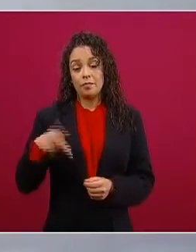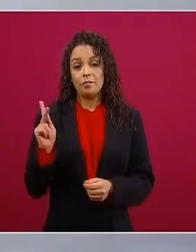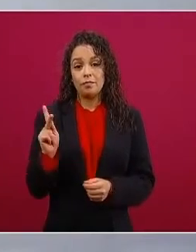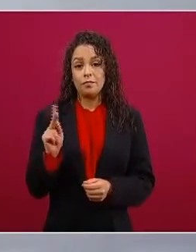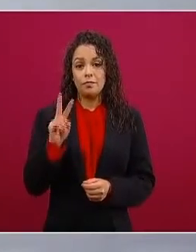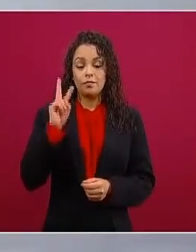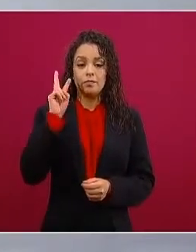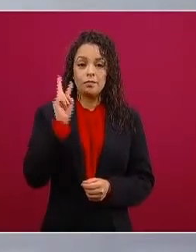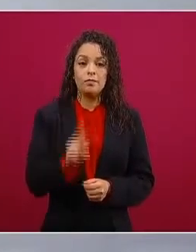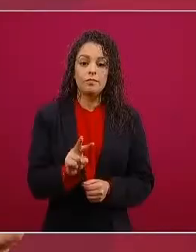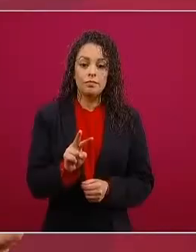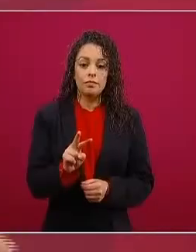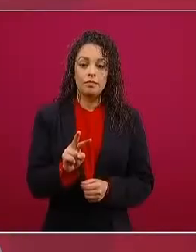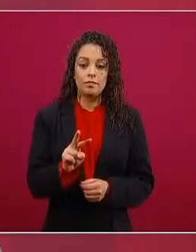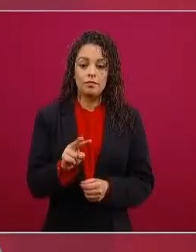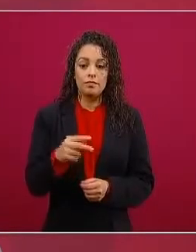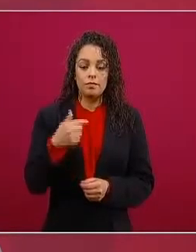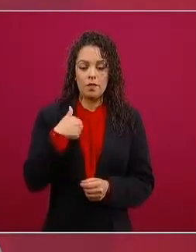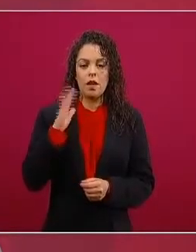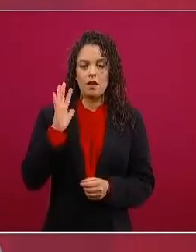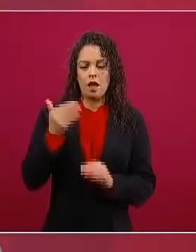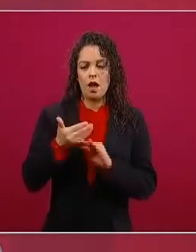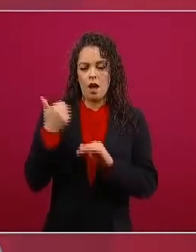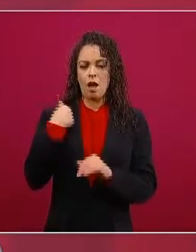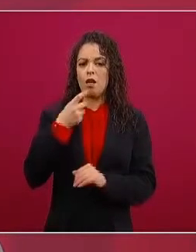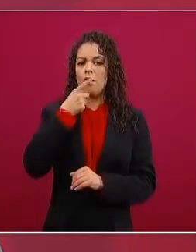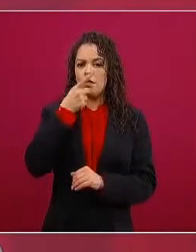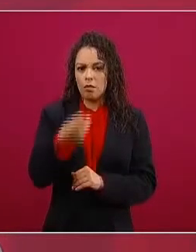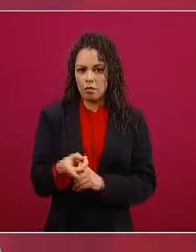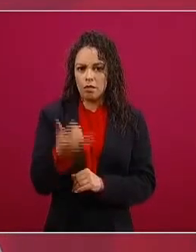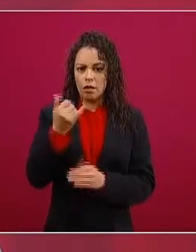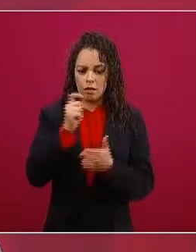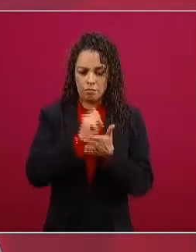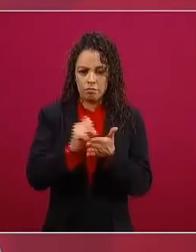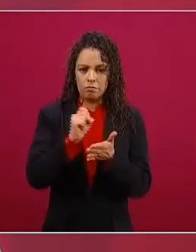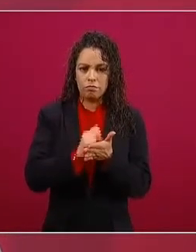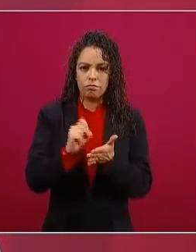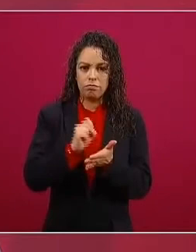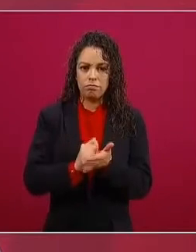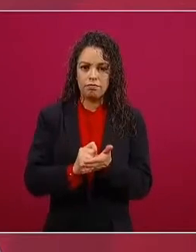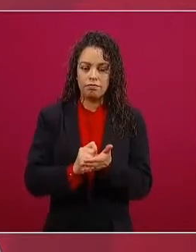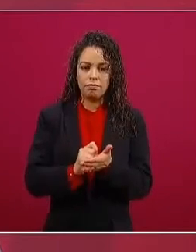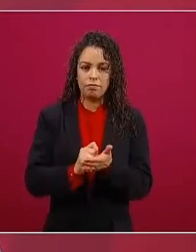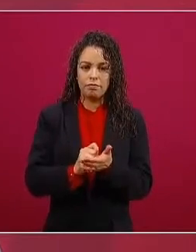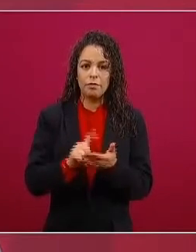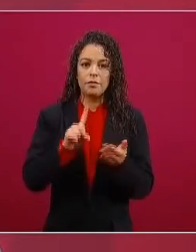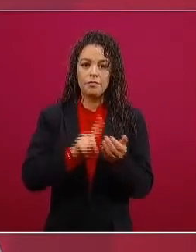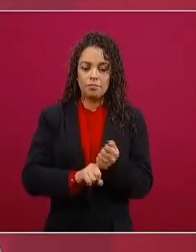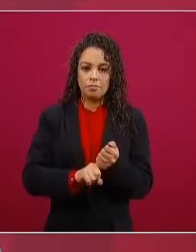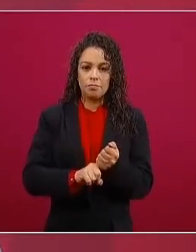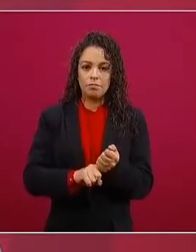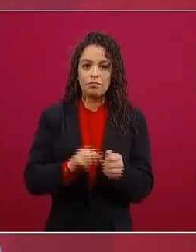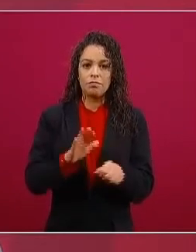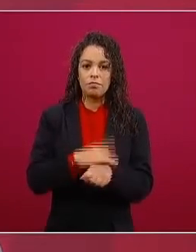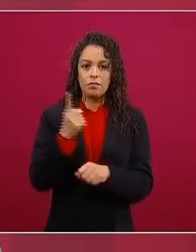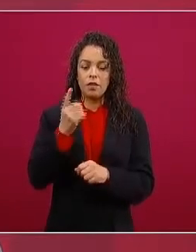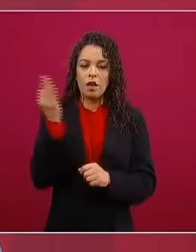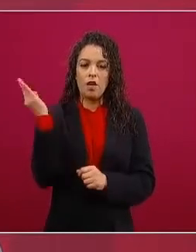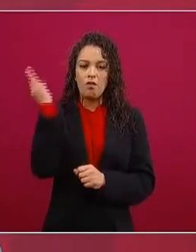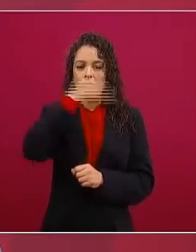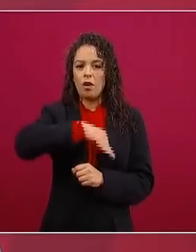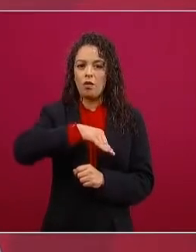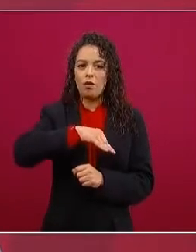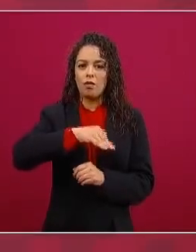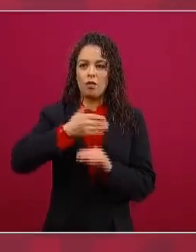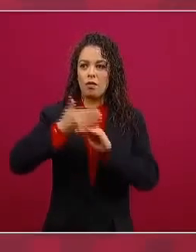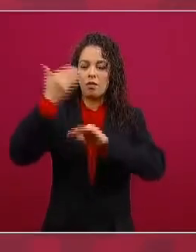yo lo he escrito y lo he dicho desde el fraude desde del dos mil del dos mil